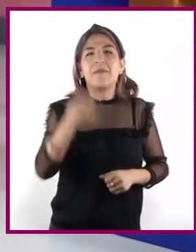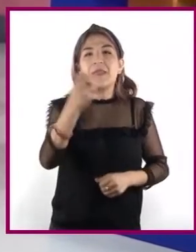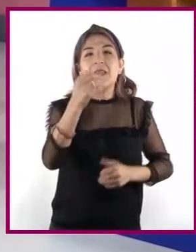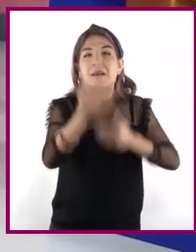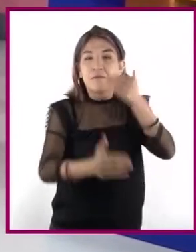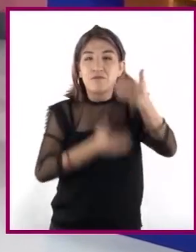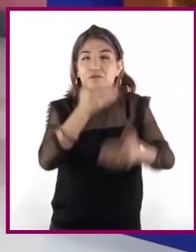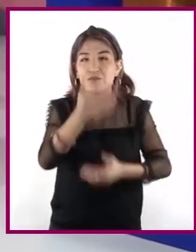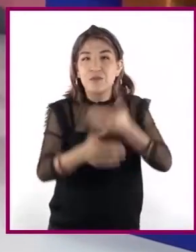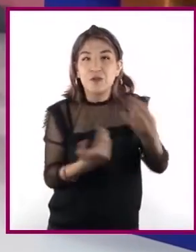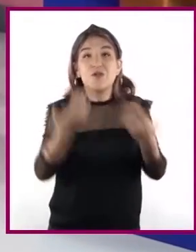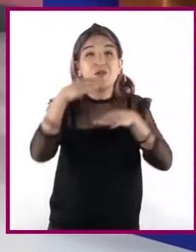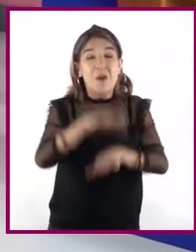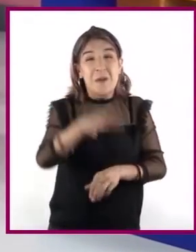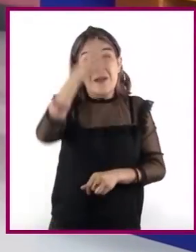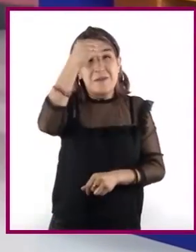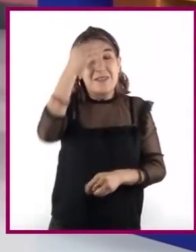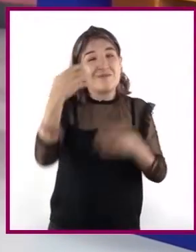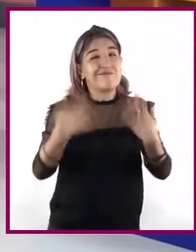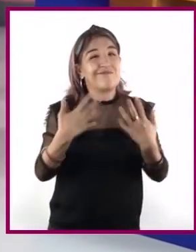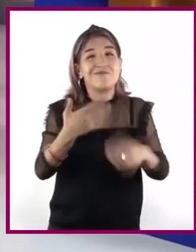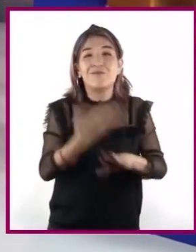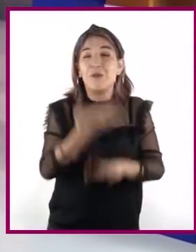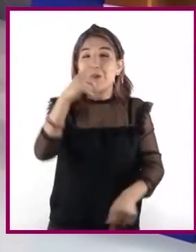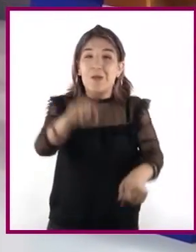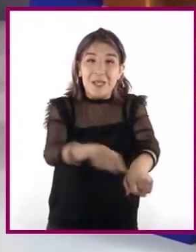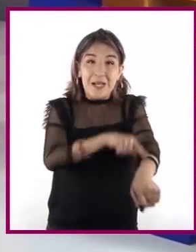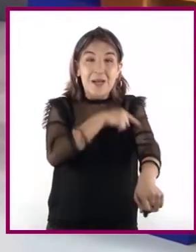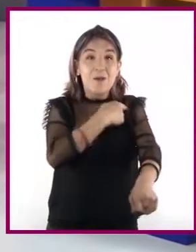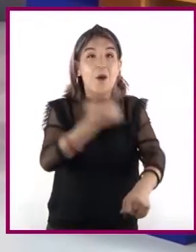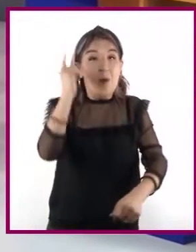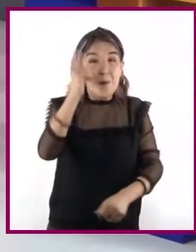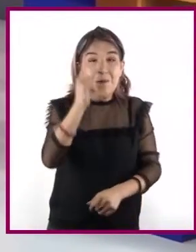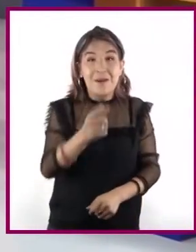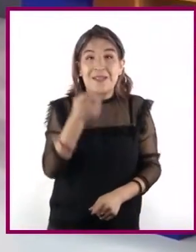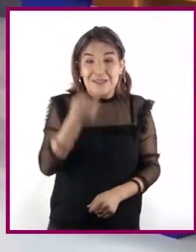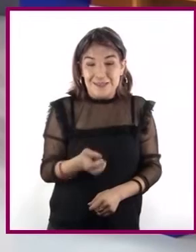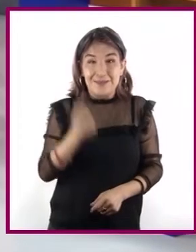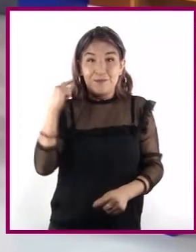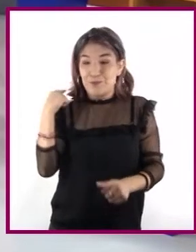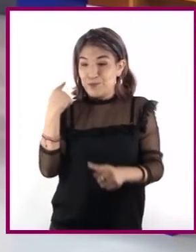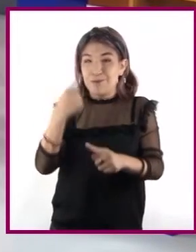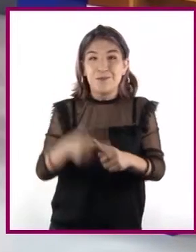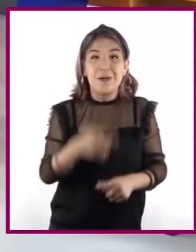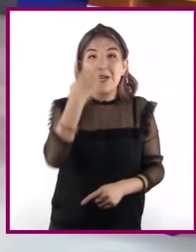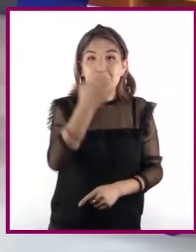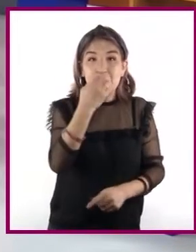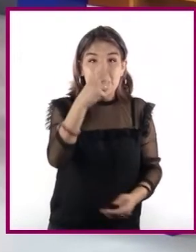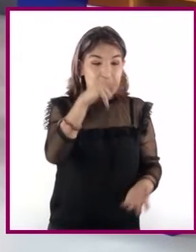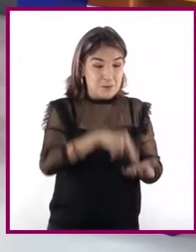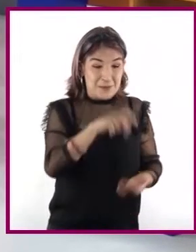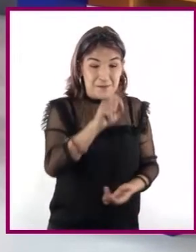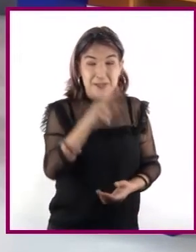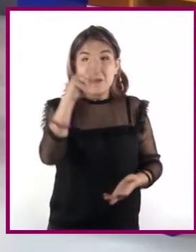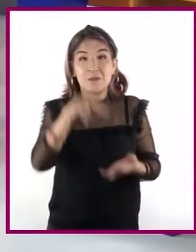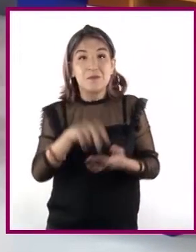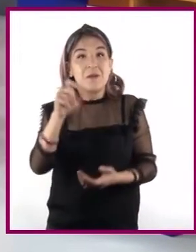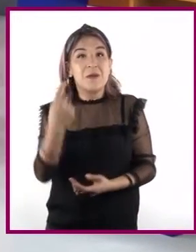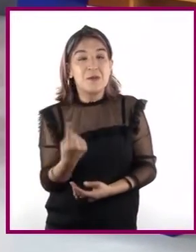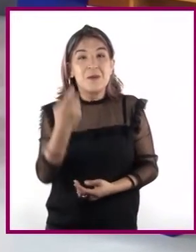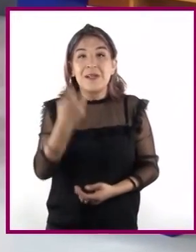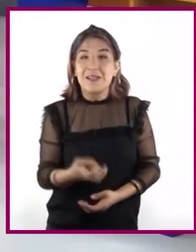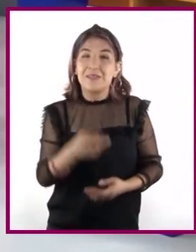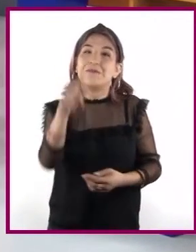del aprendizaje es largo. Esperamos que lo que hemos recorrido juntos en este ciclo escolar sea productivo para